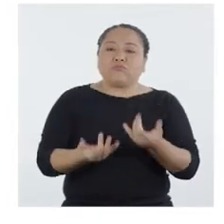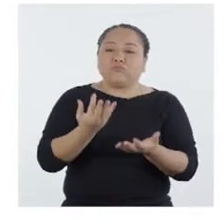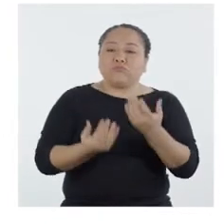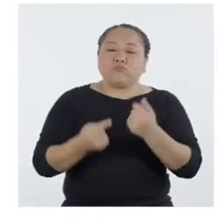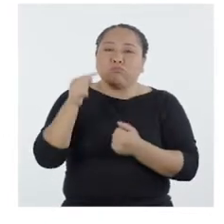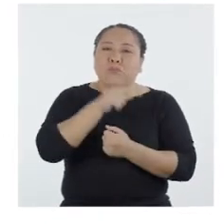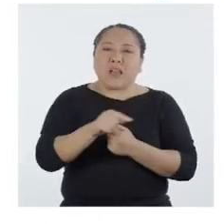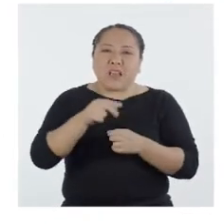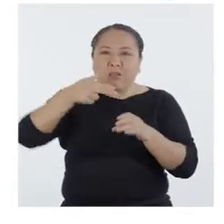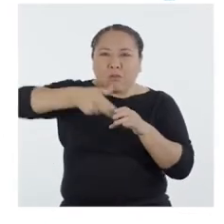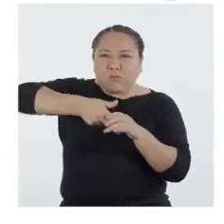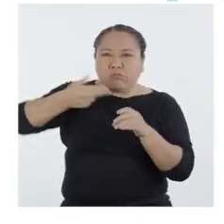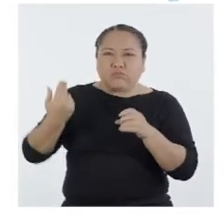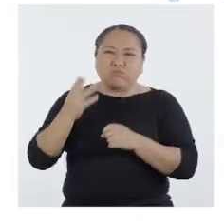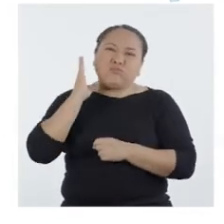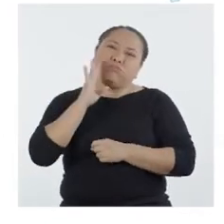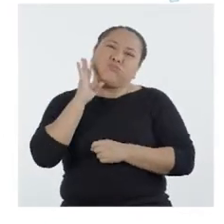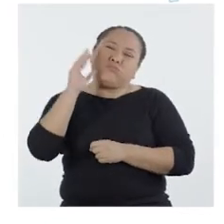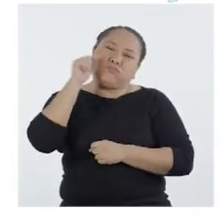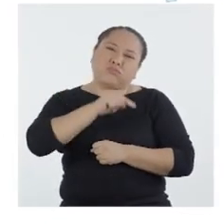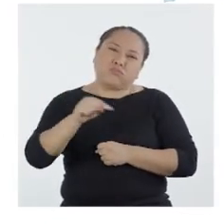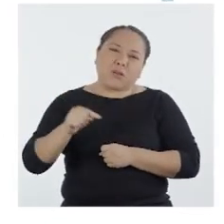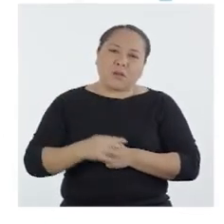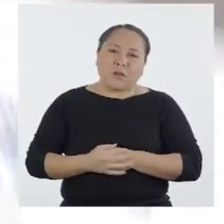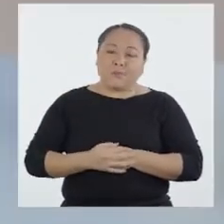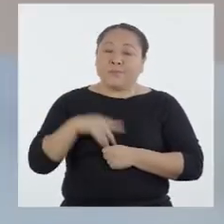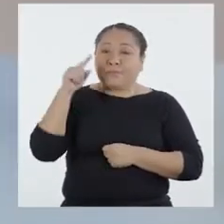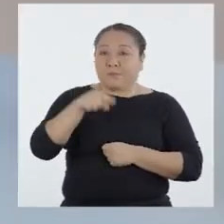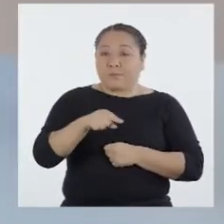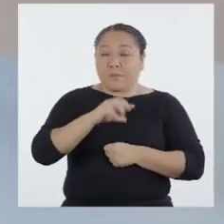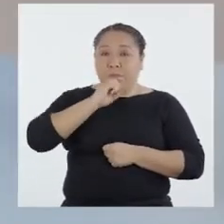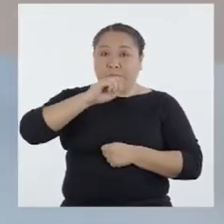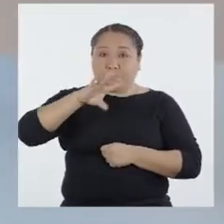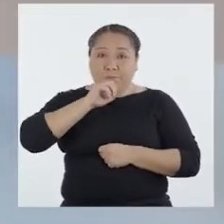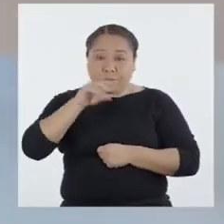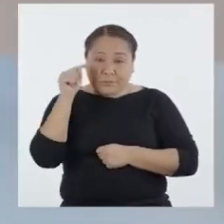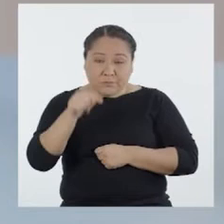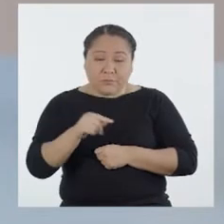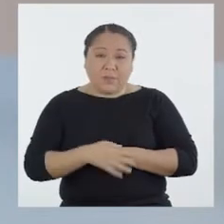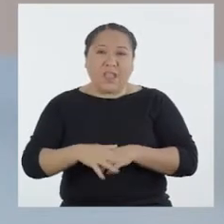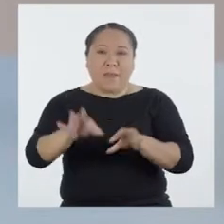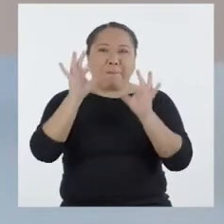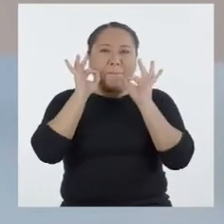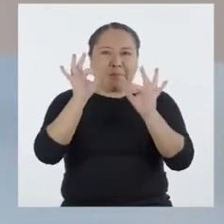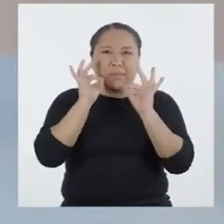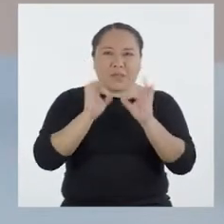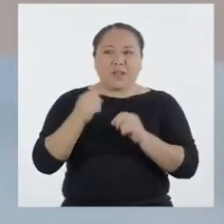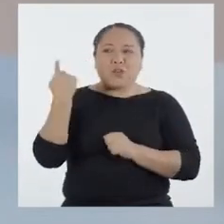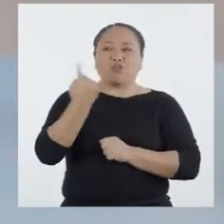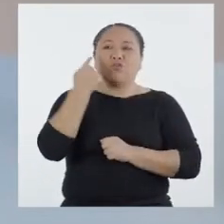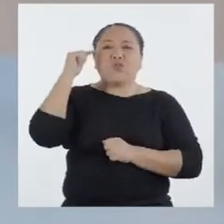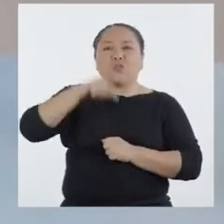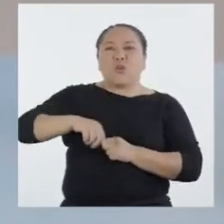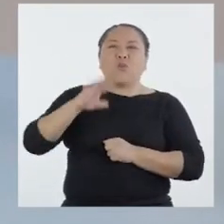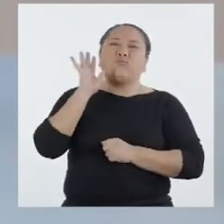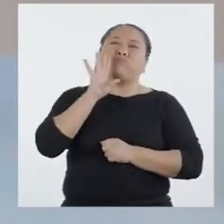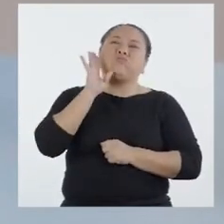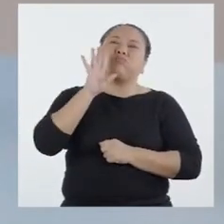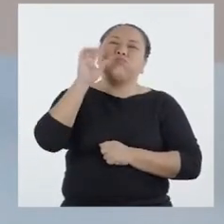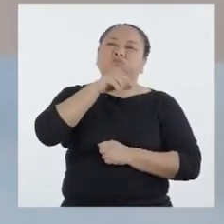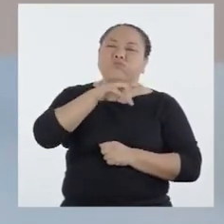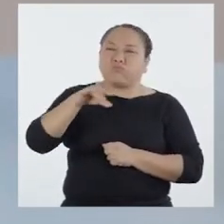quemando este tipo de combustibles contaminantes. Y como mencioné, el peligro no solo está en la